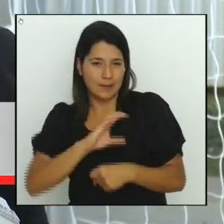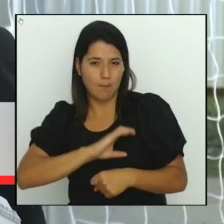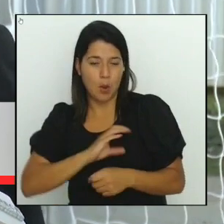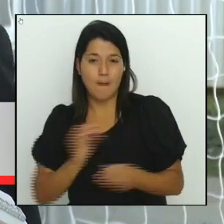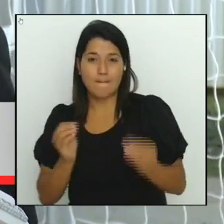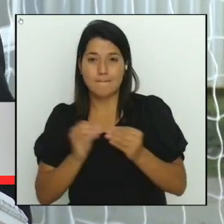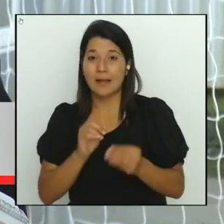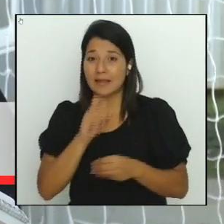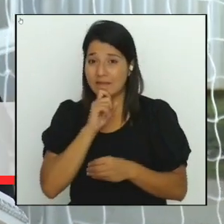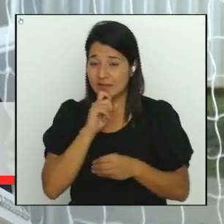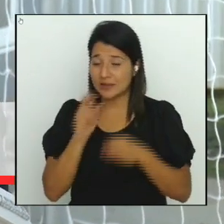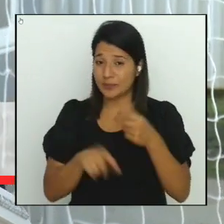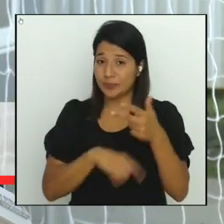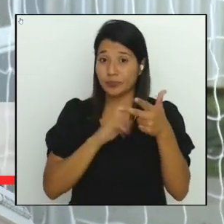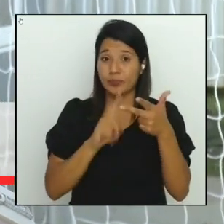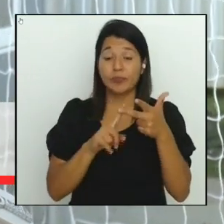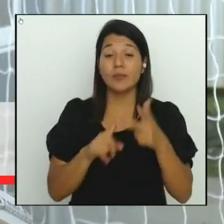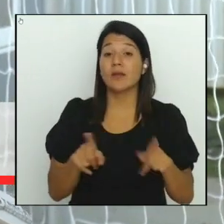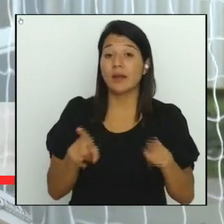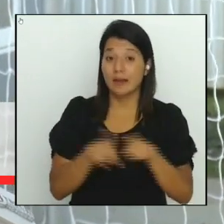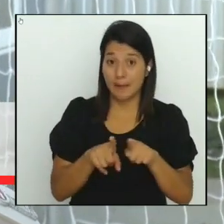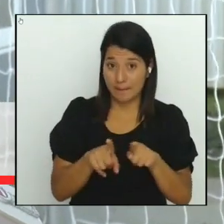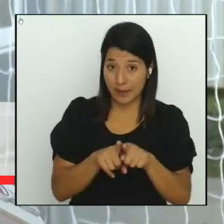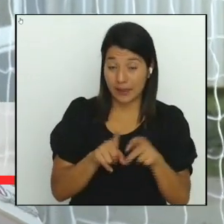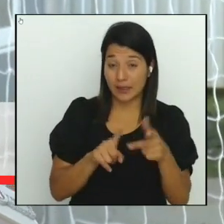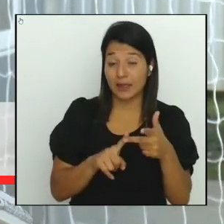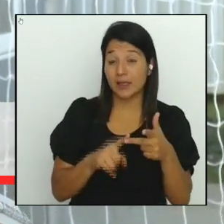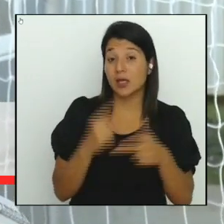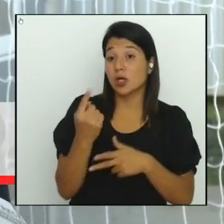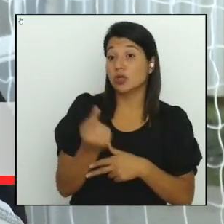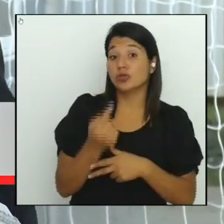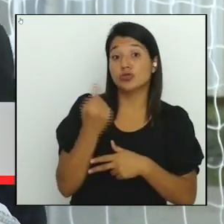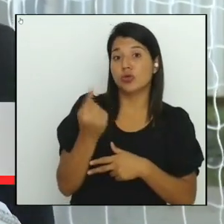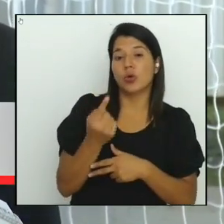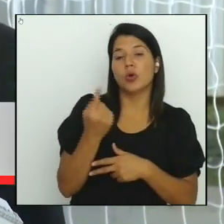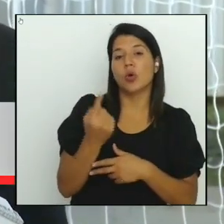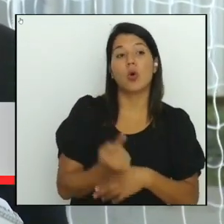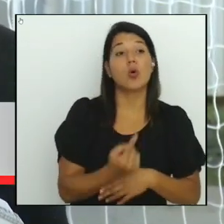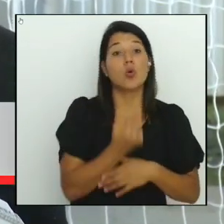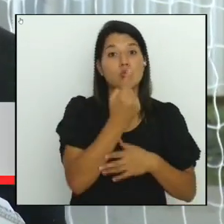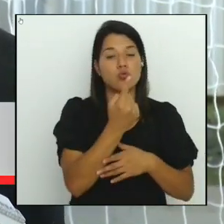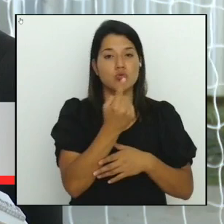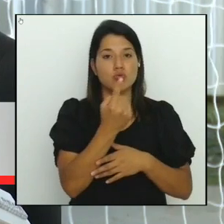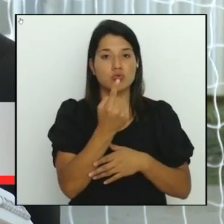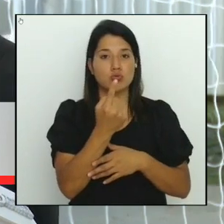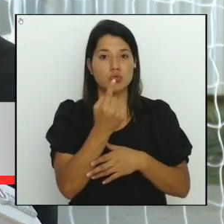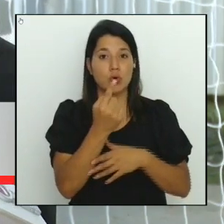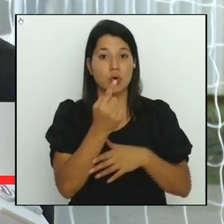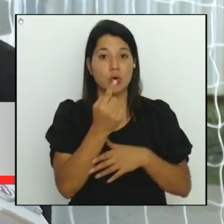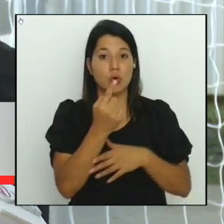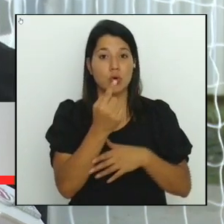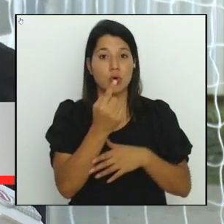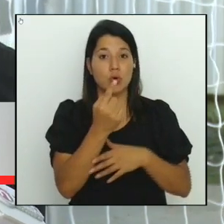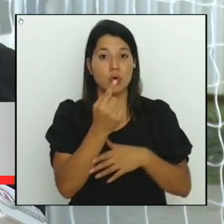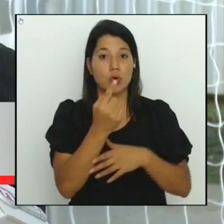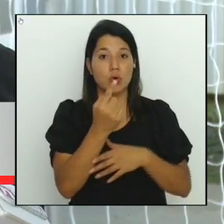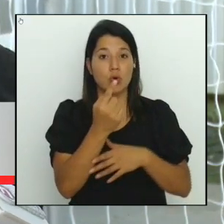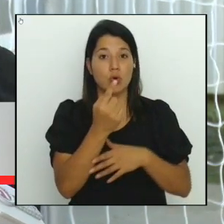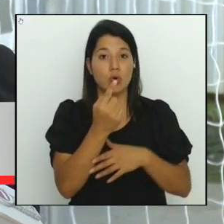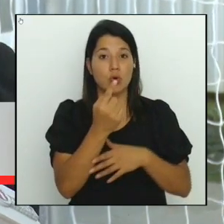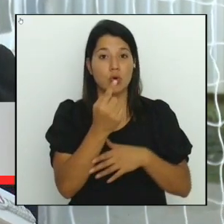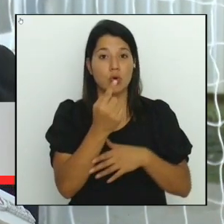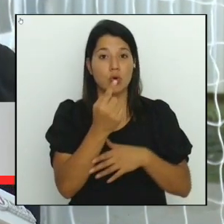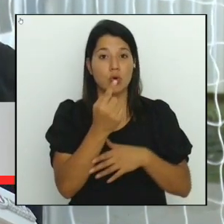ver con que solamente es un espacio de alojamiento que cuenta con un primer nivel para un área